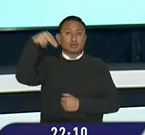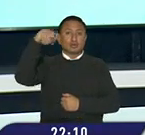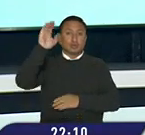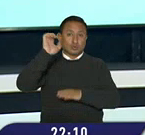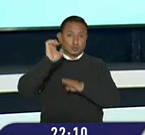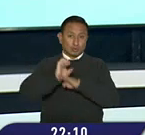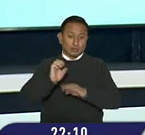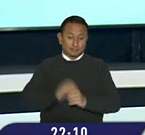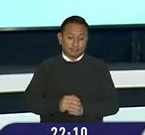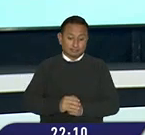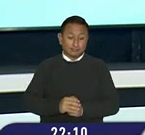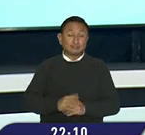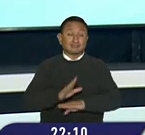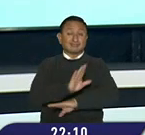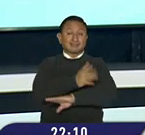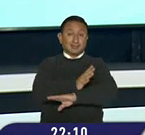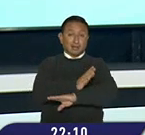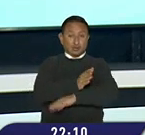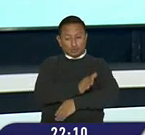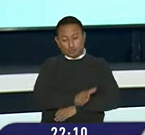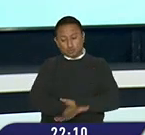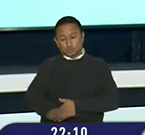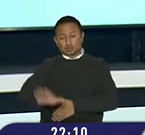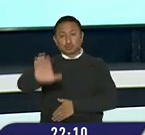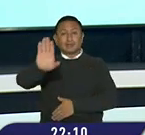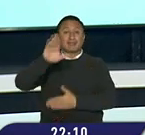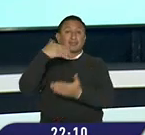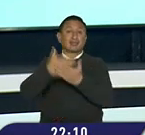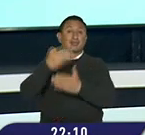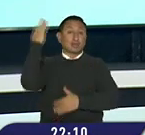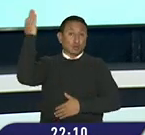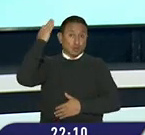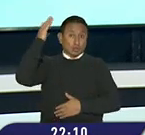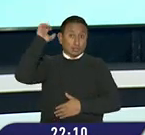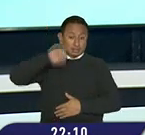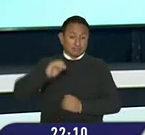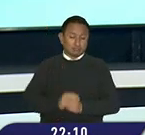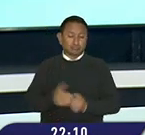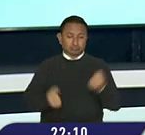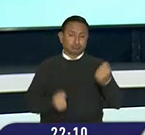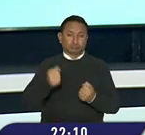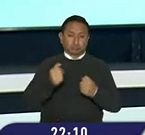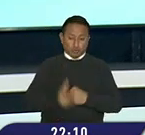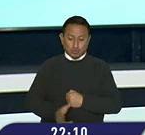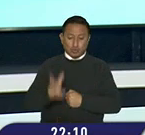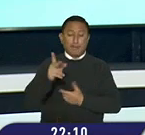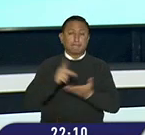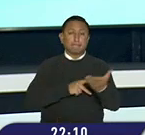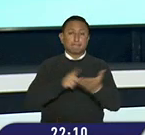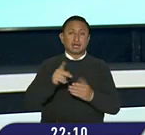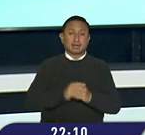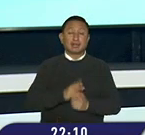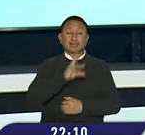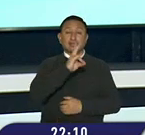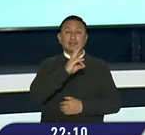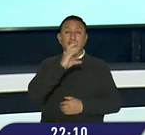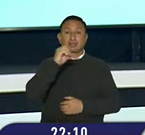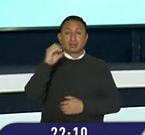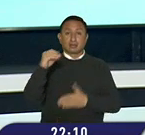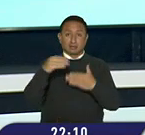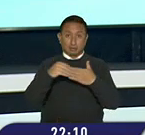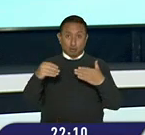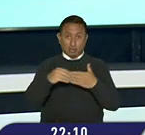Desde Zamora a Chinchipe llegaron a Tulcán para supuestamente cumplir con un flete por el que les pagarían 700 dólares.